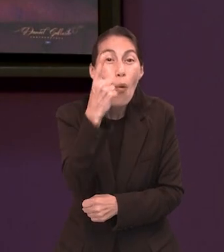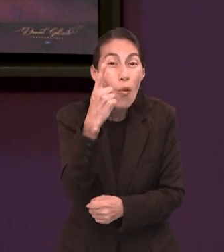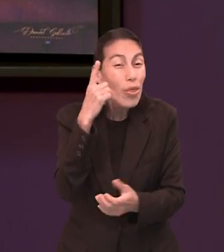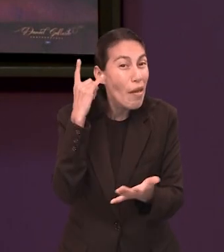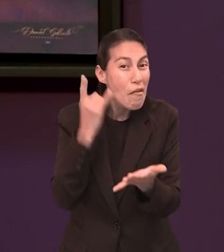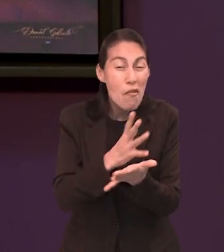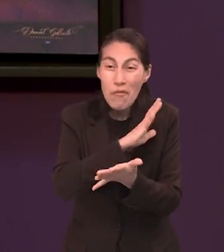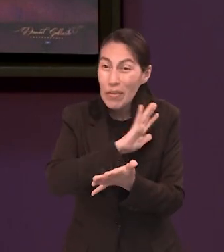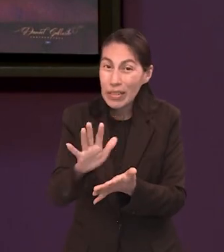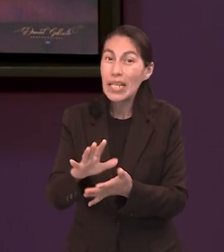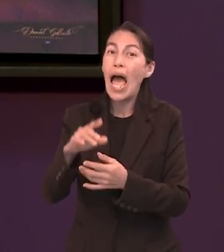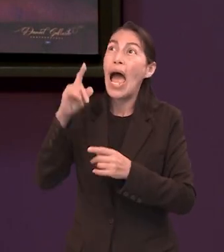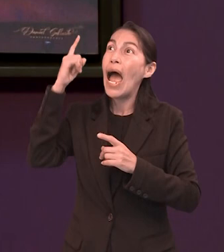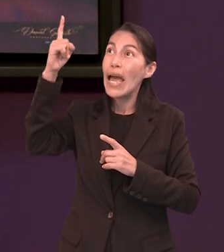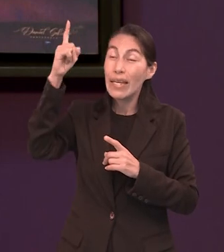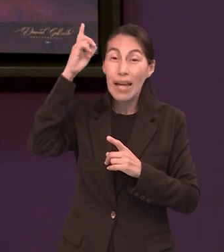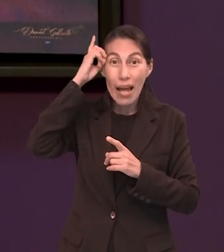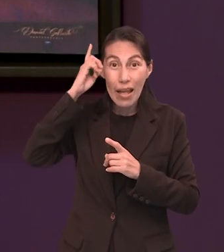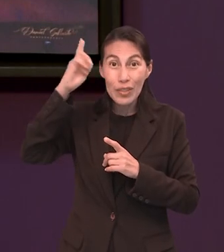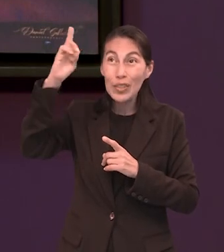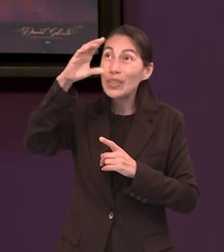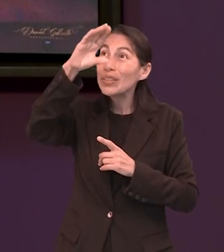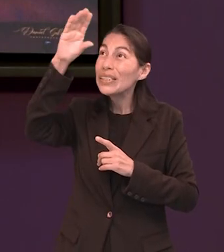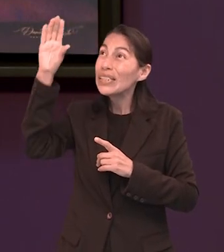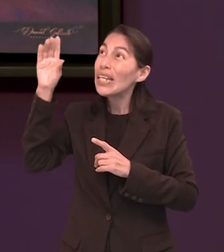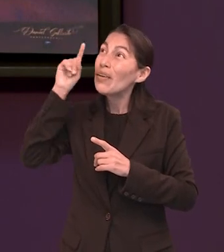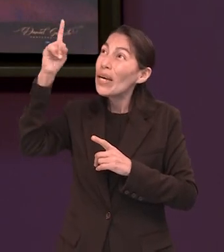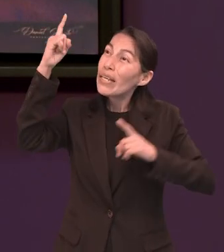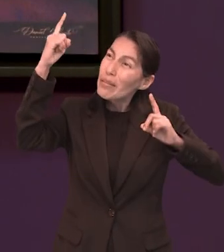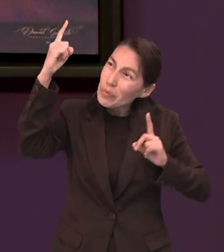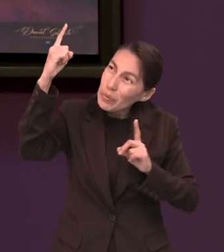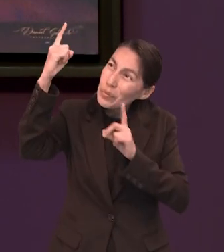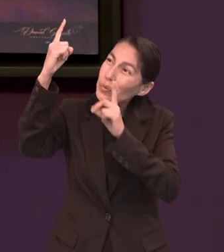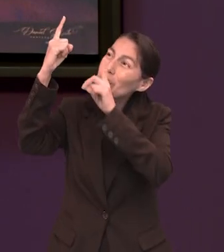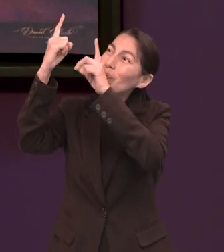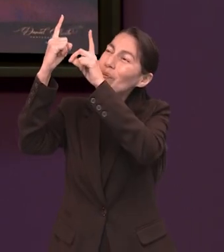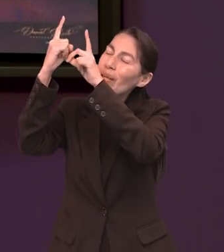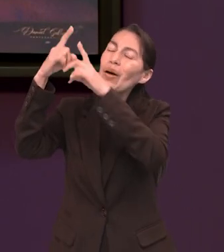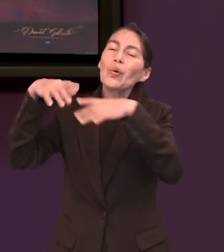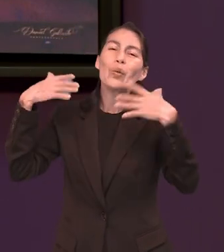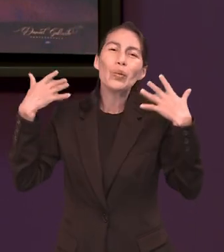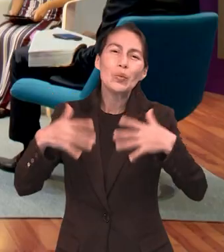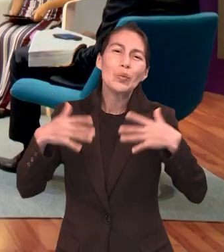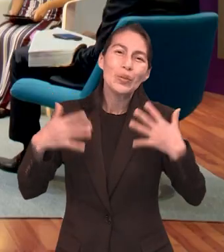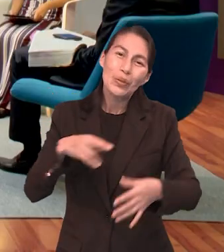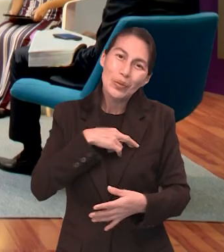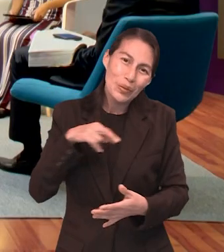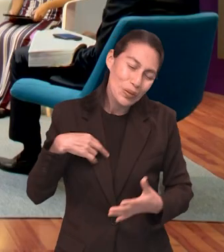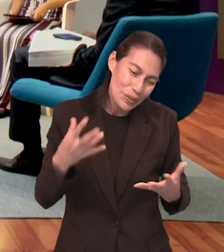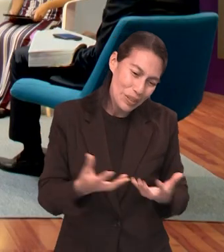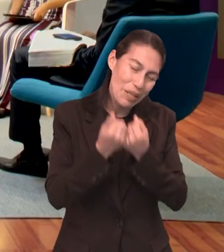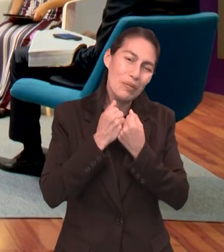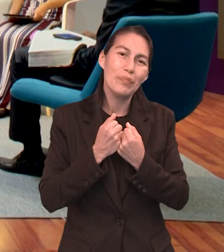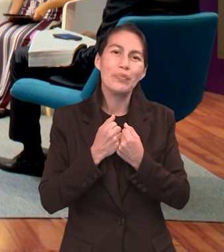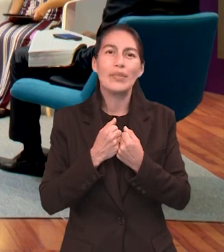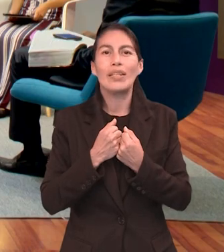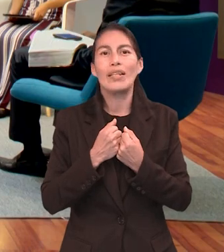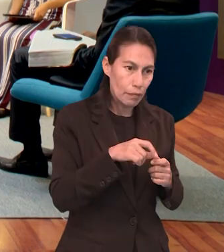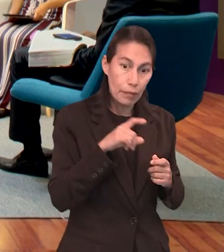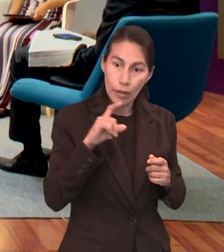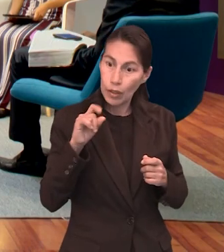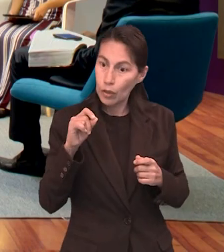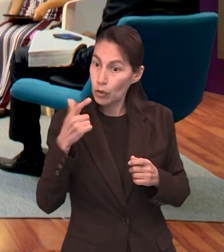tiempos se ha presentado una sola vez y para siempre a fin de acabar con el pecado mediante el sacrificio de sí mismo.